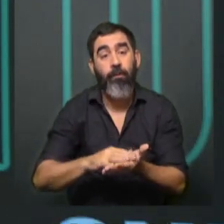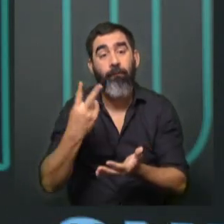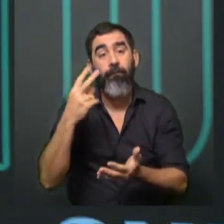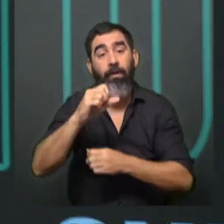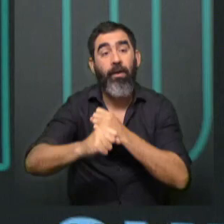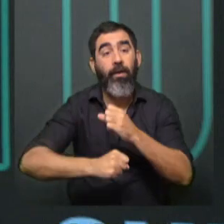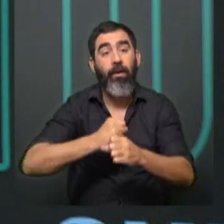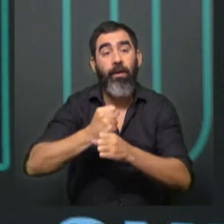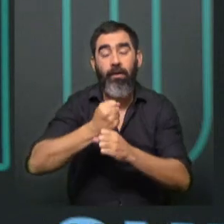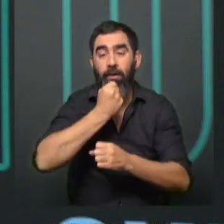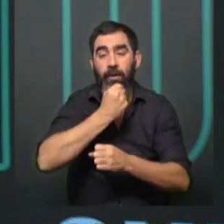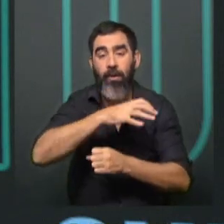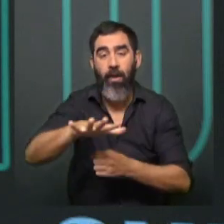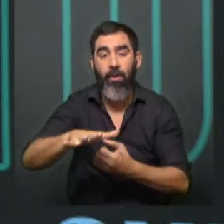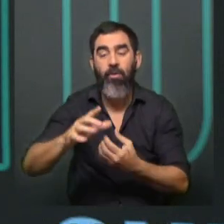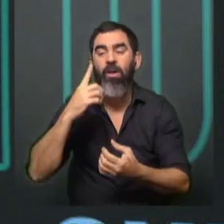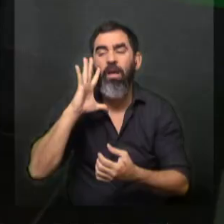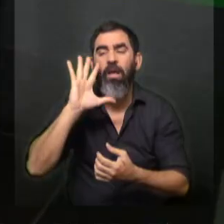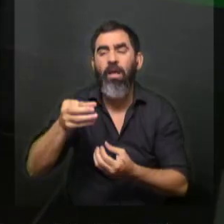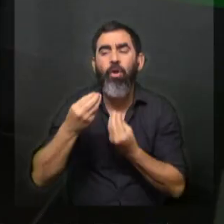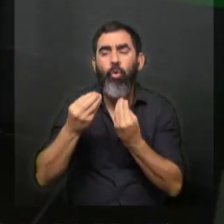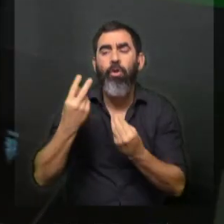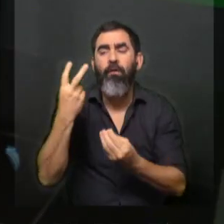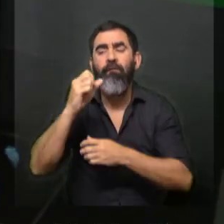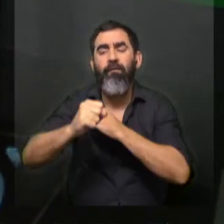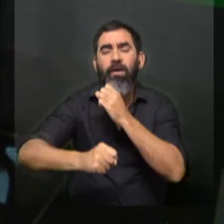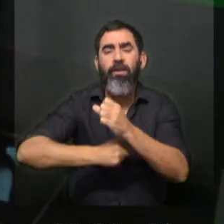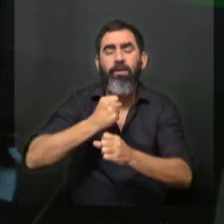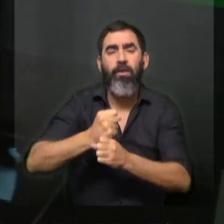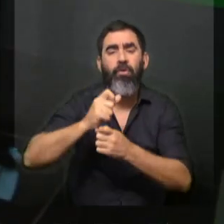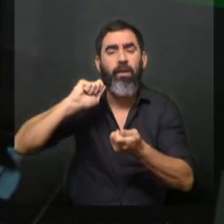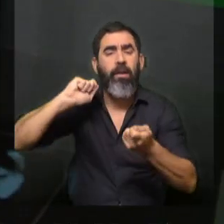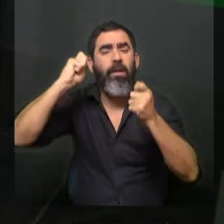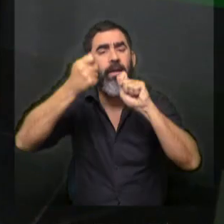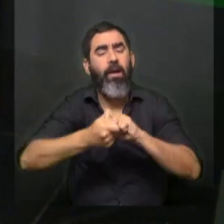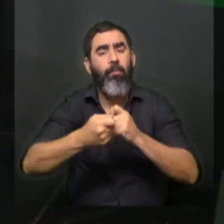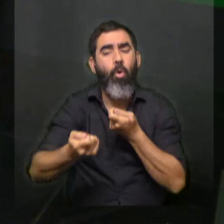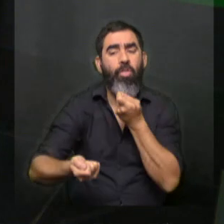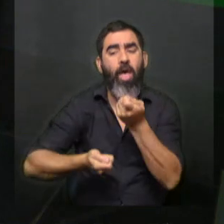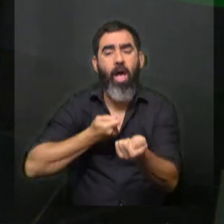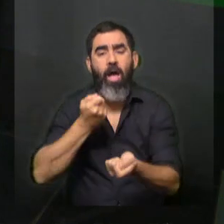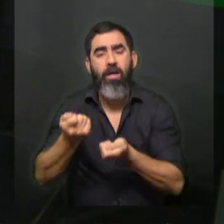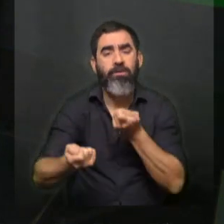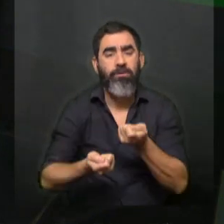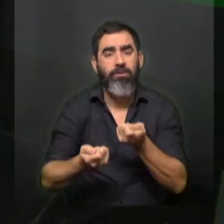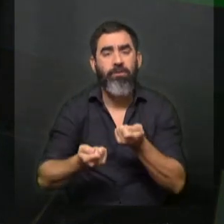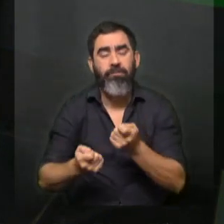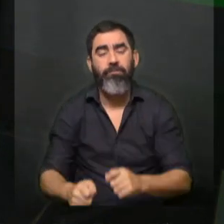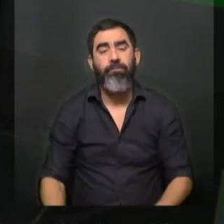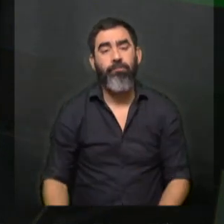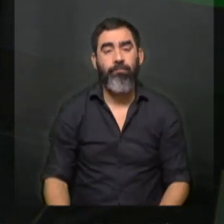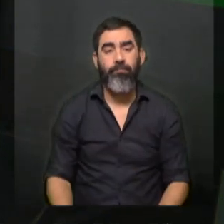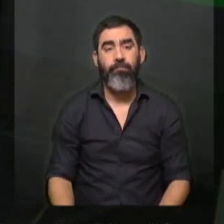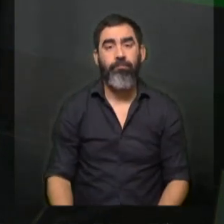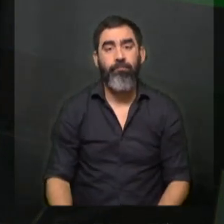años de trayectoria es muchísimo. ¿Qué han notado en esos 20 años en cuanto al cambio en la danza contemporánea, específicamente en